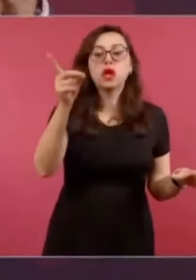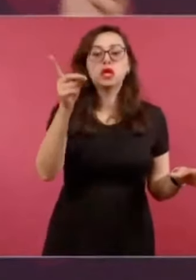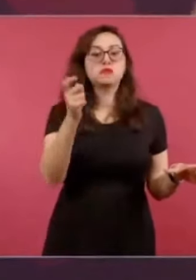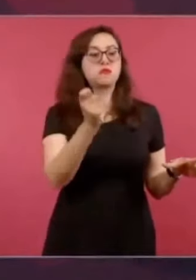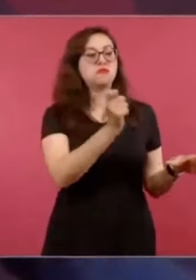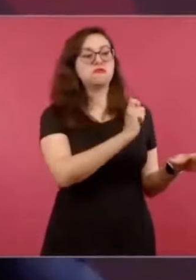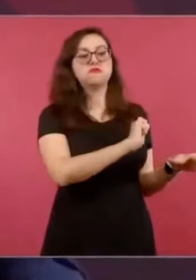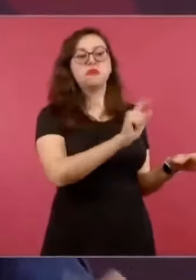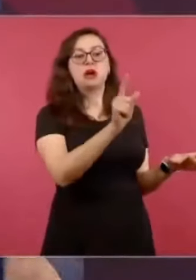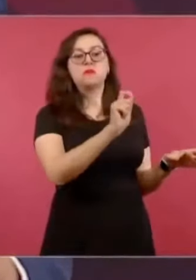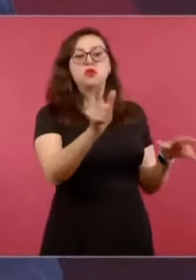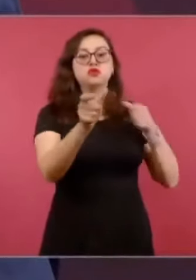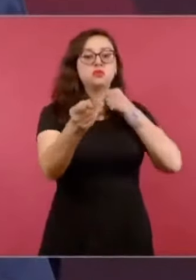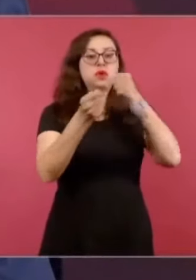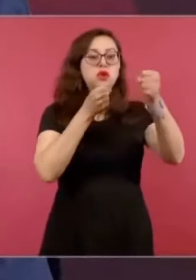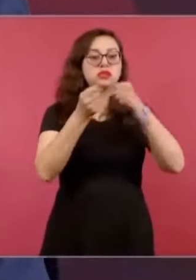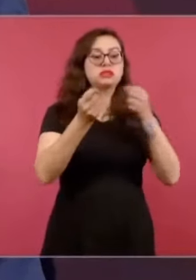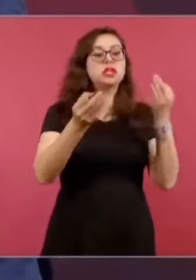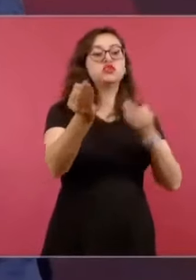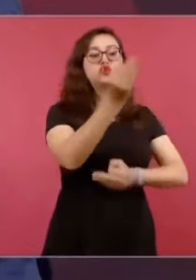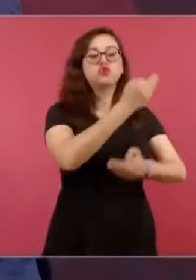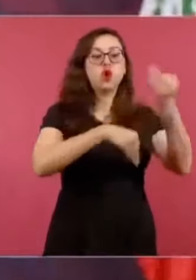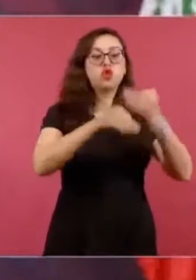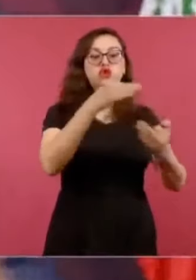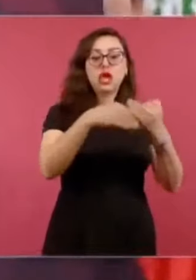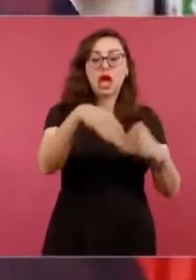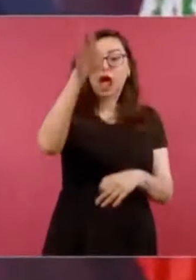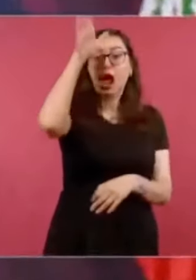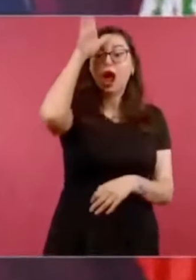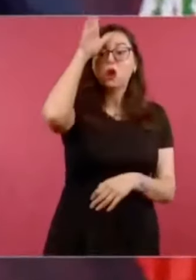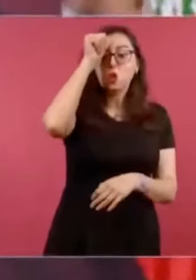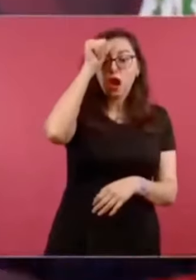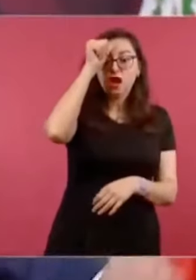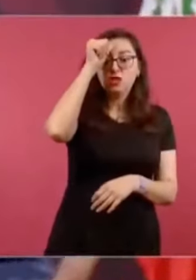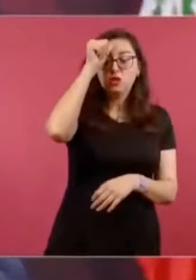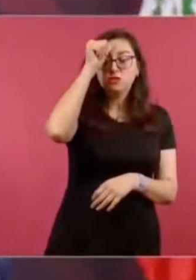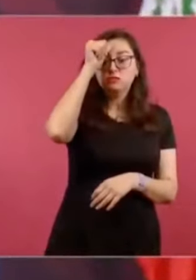silencio con Calderón.